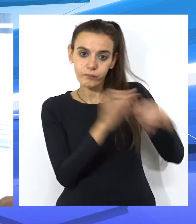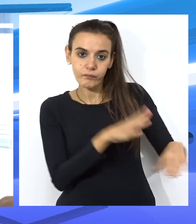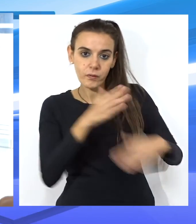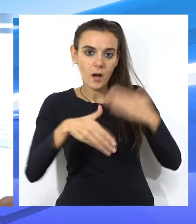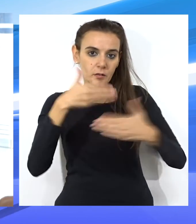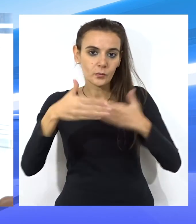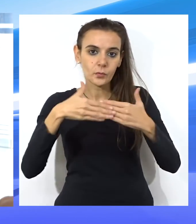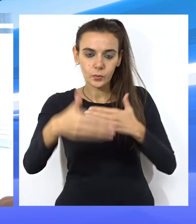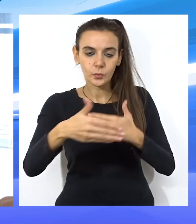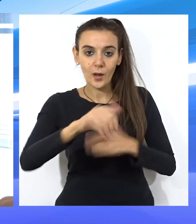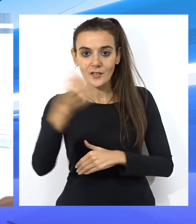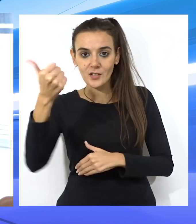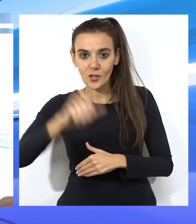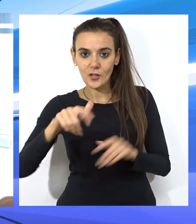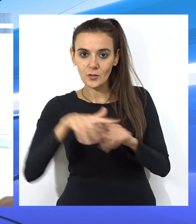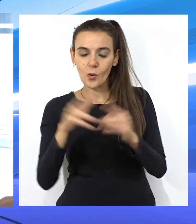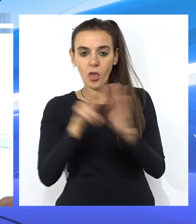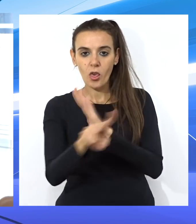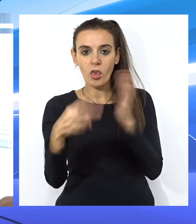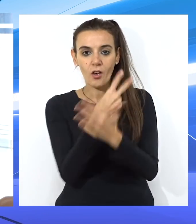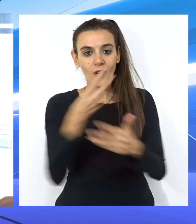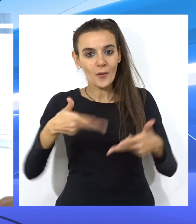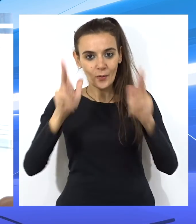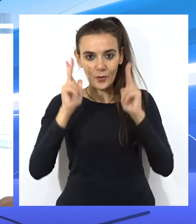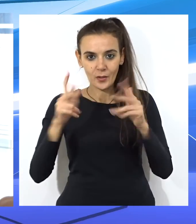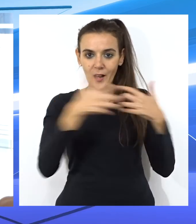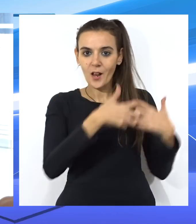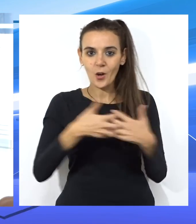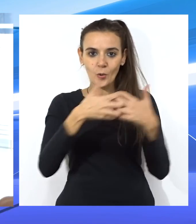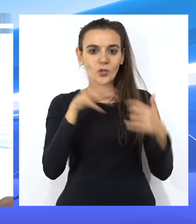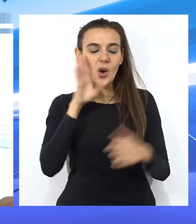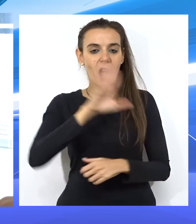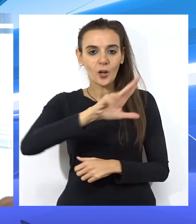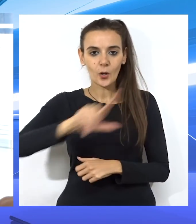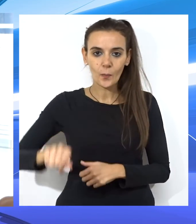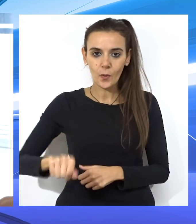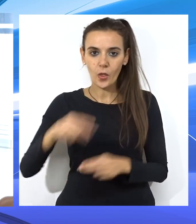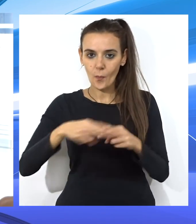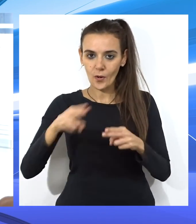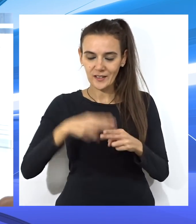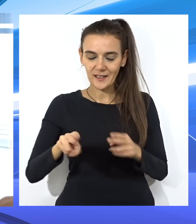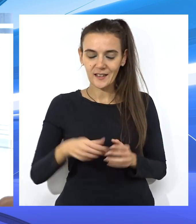de la misma con la transparencia, la democracia y la lucha contra la corrupción política.